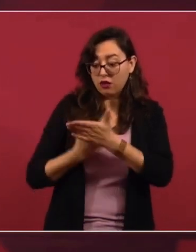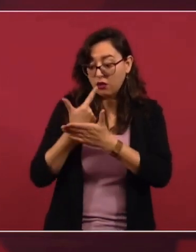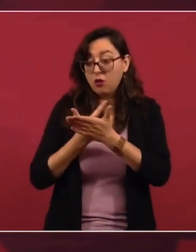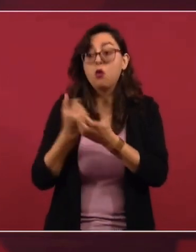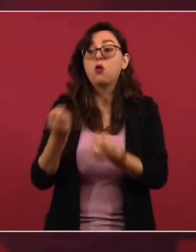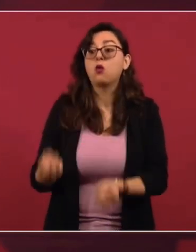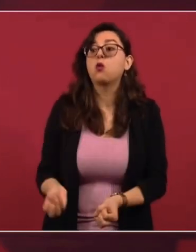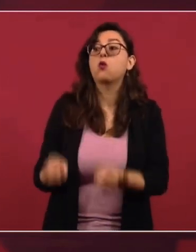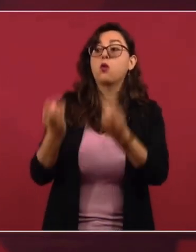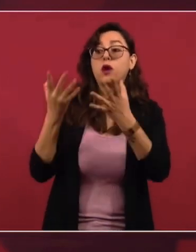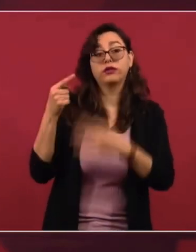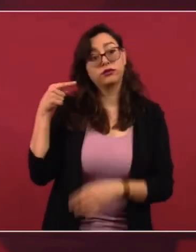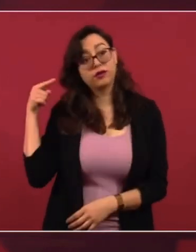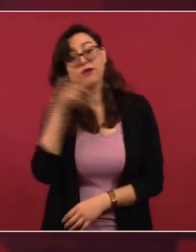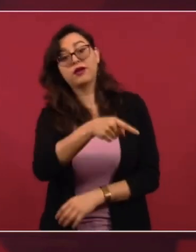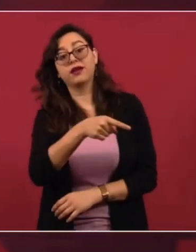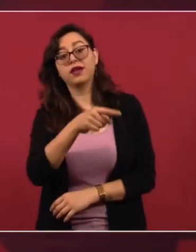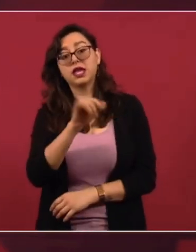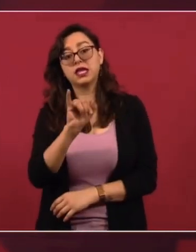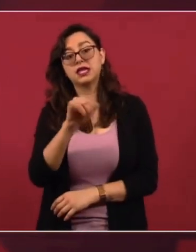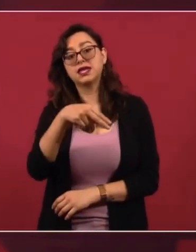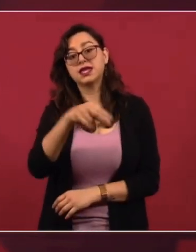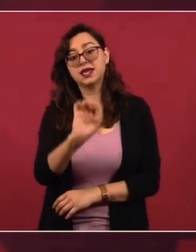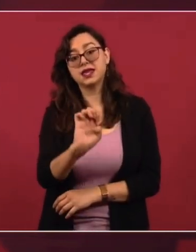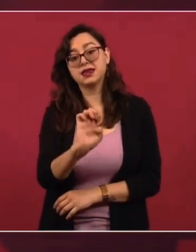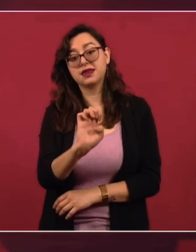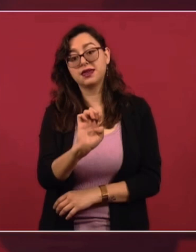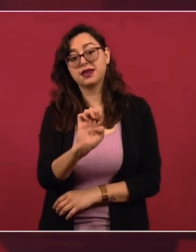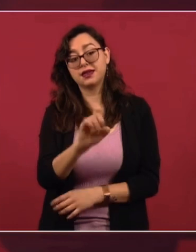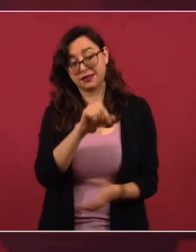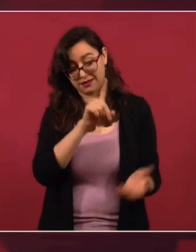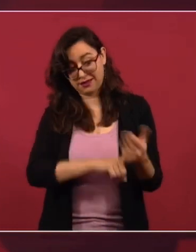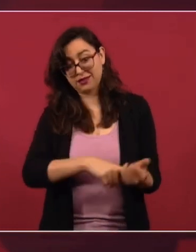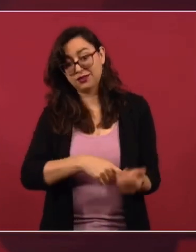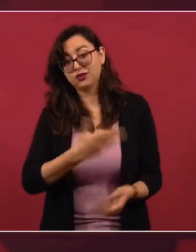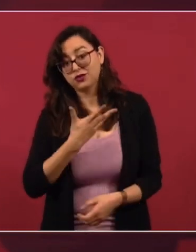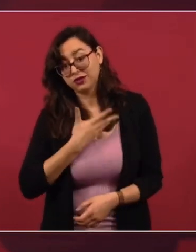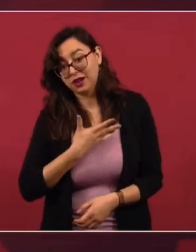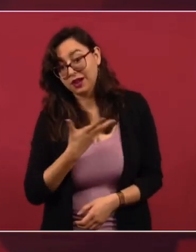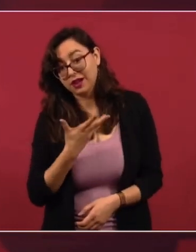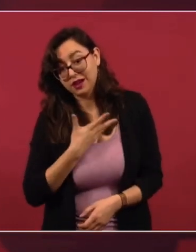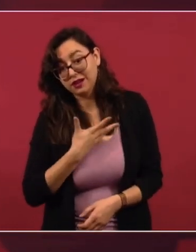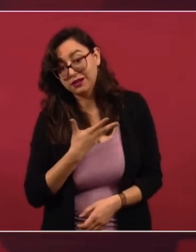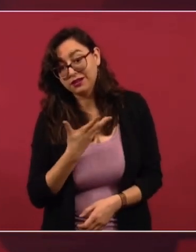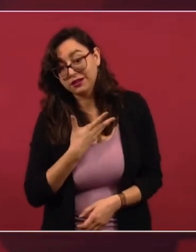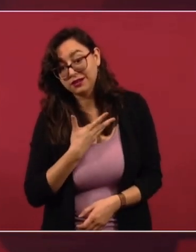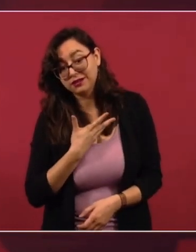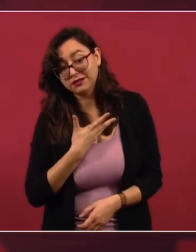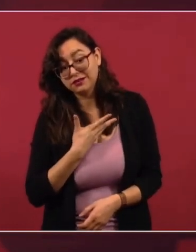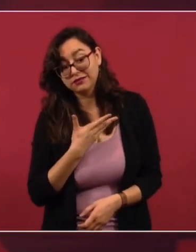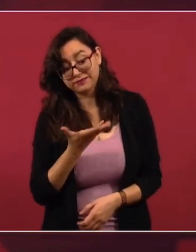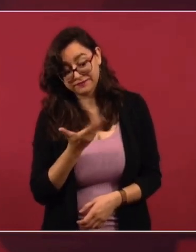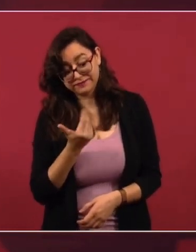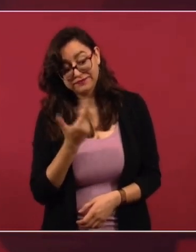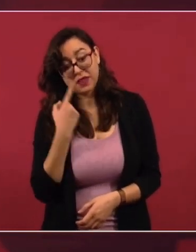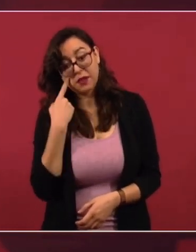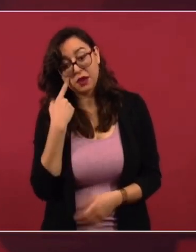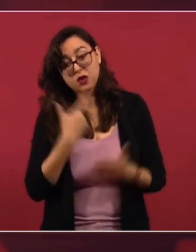cuánto dinero tienen en sus fideicomisos